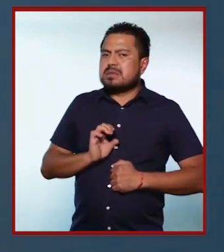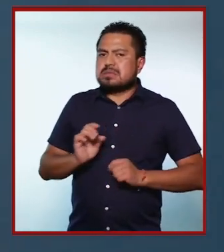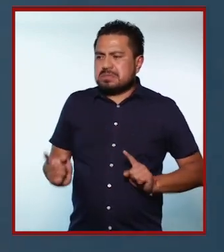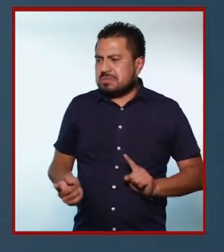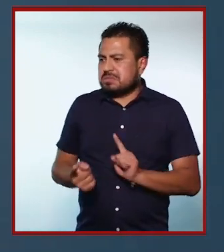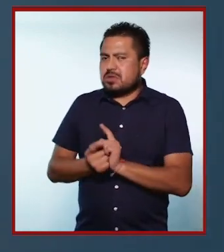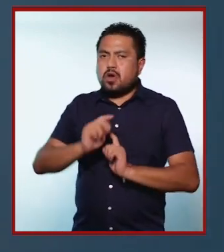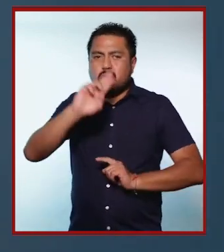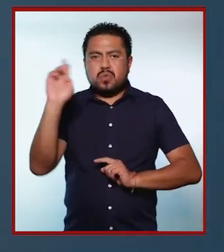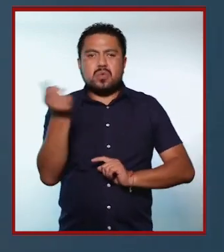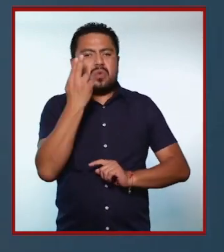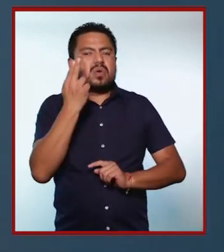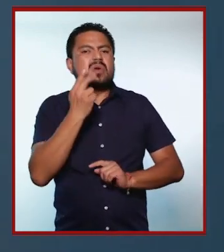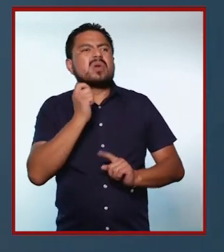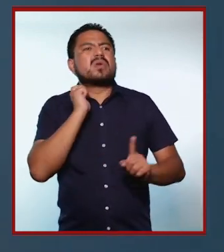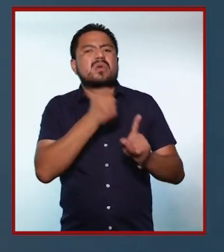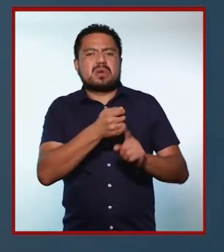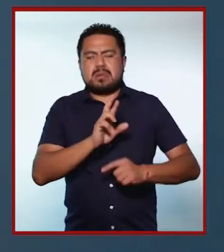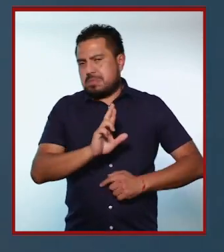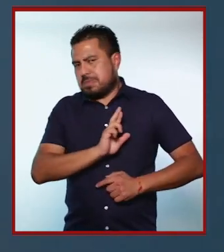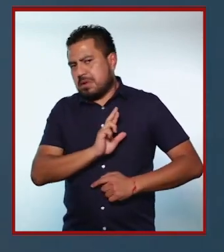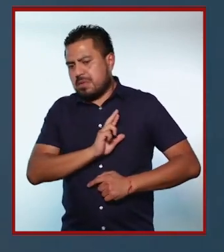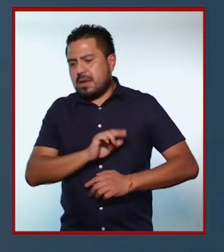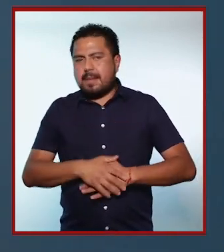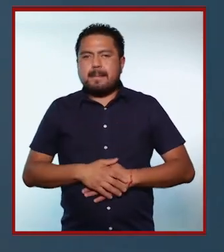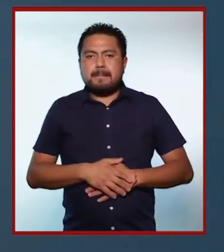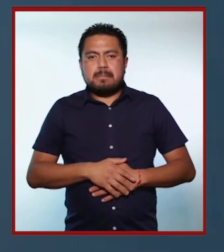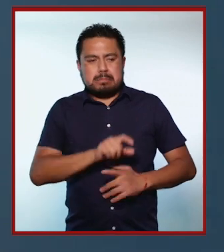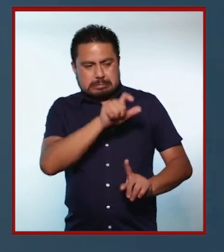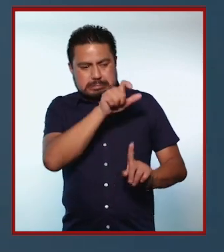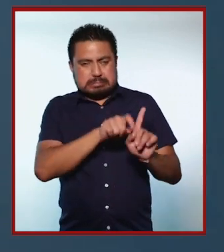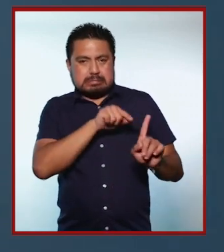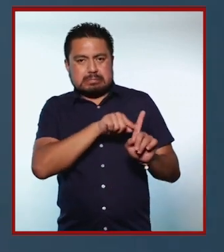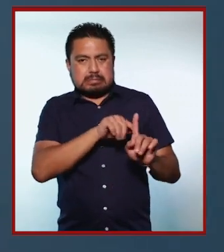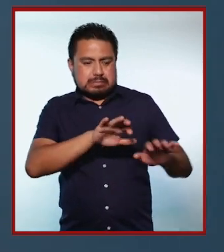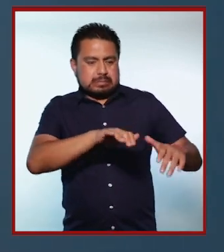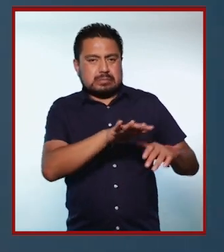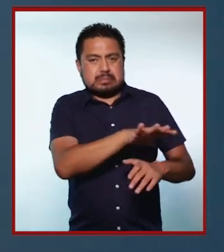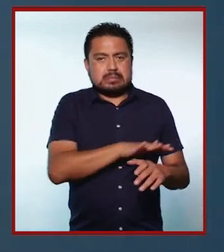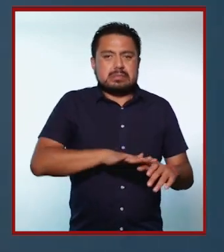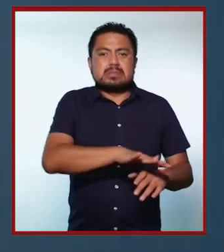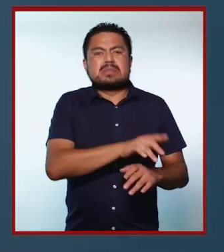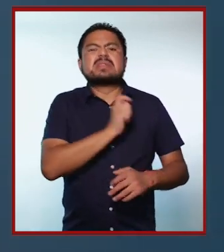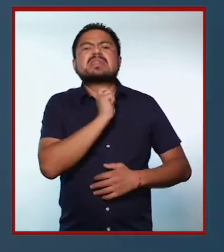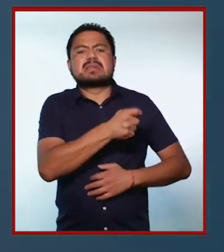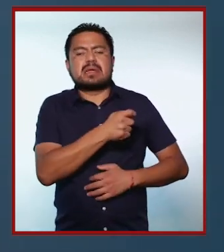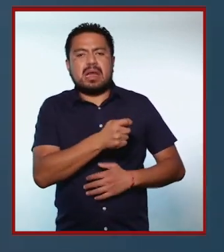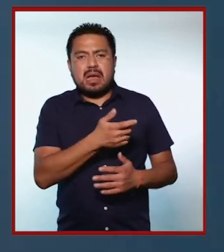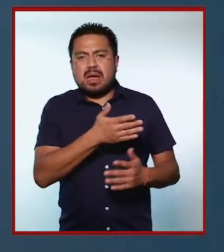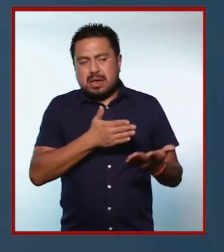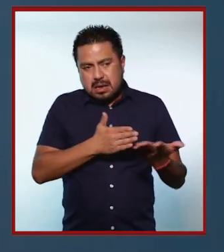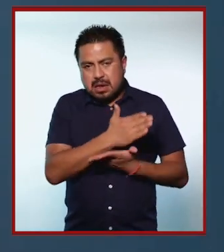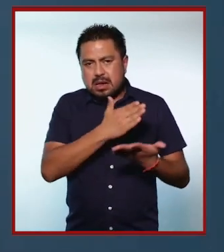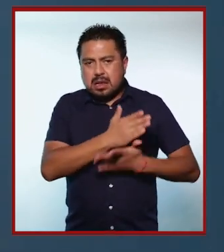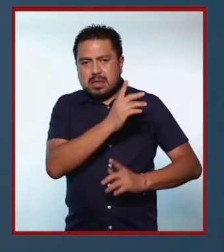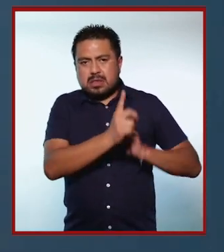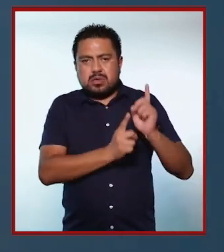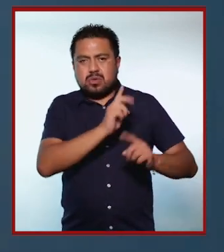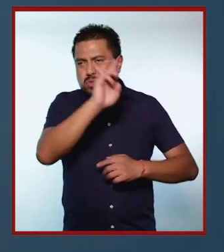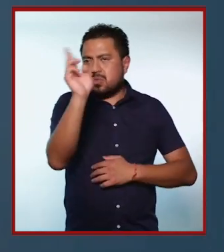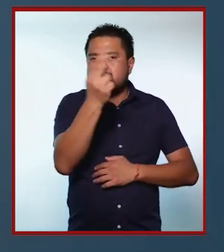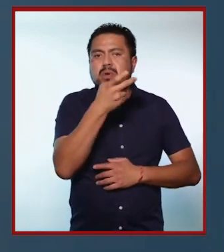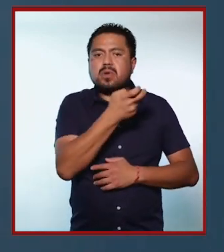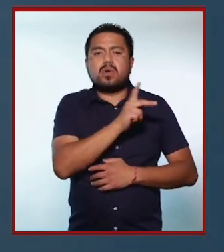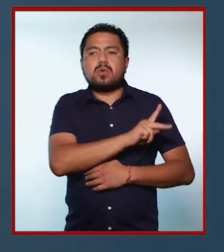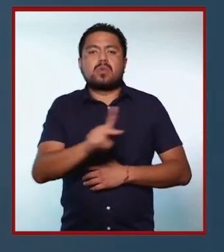entrenadores nos enfrentamos con una universidad privada. Las características de la población que asiste a